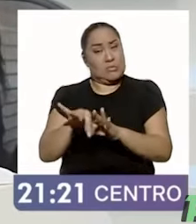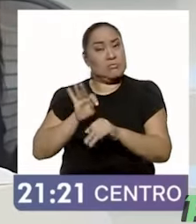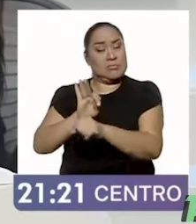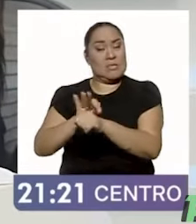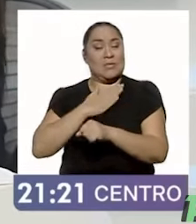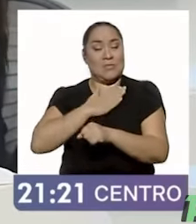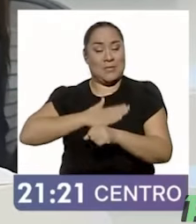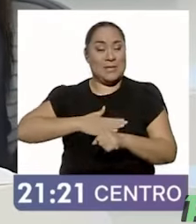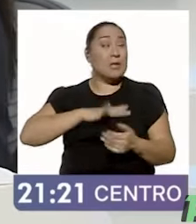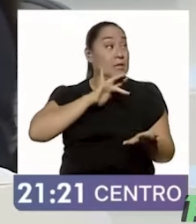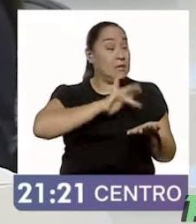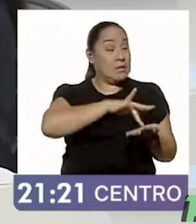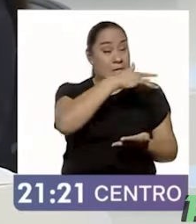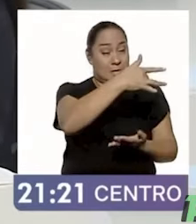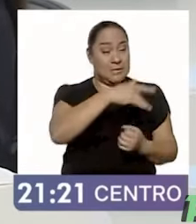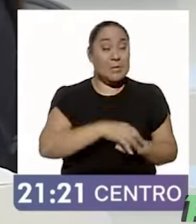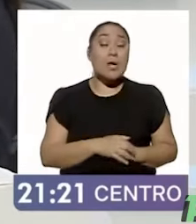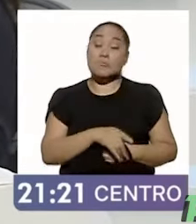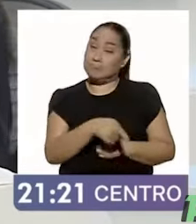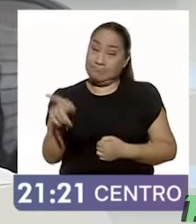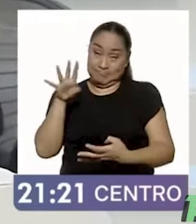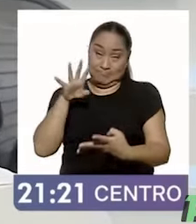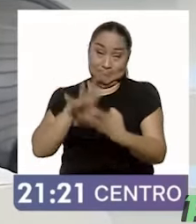gracias. Así te vas a ir al tambo.